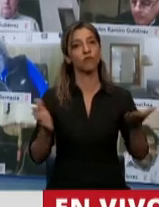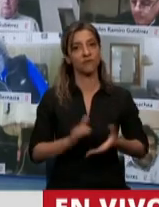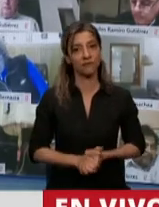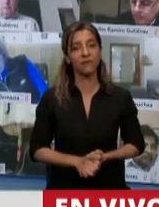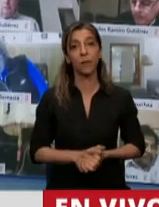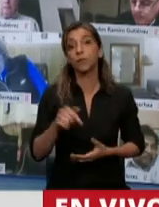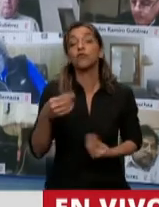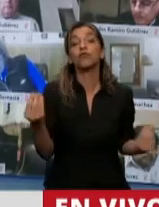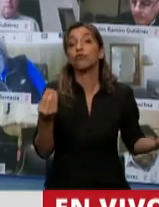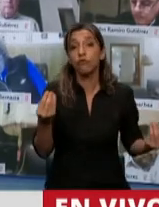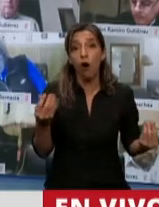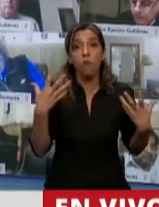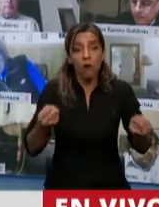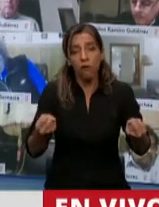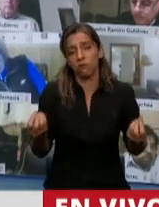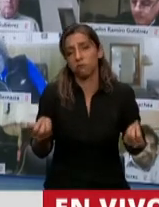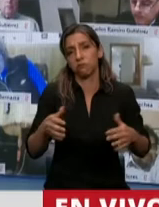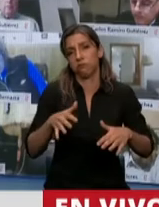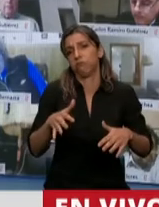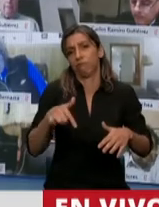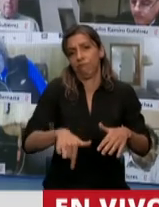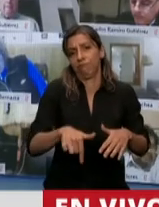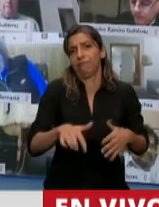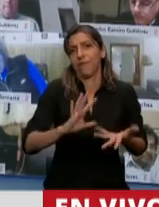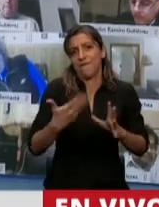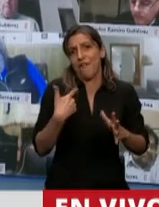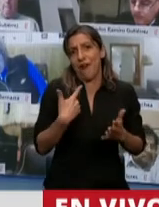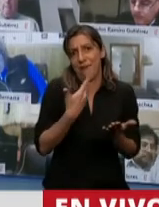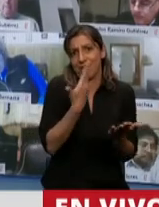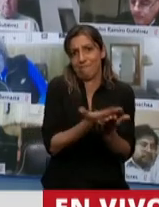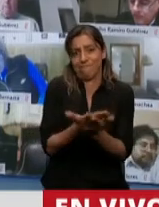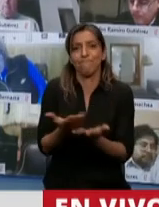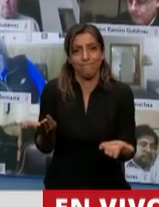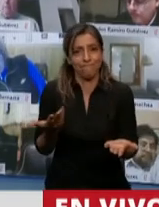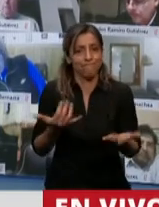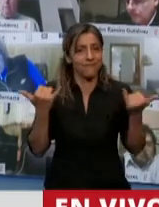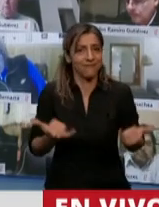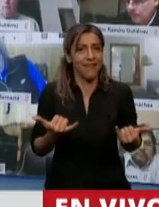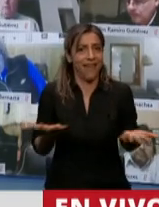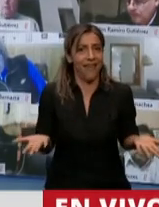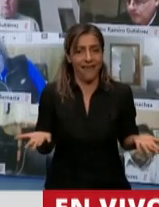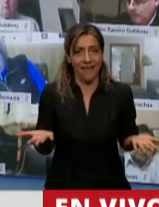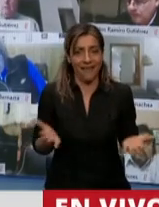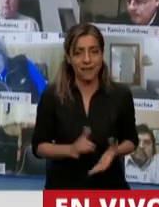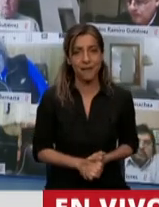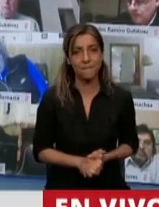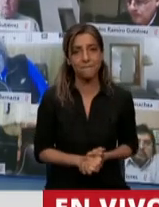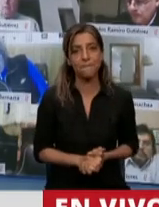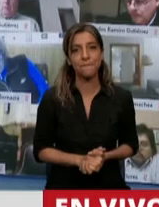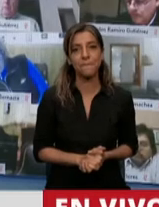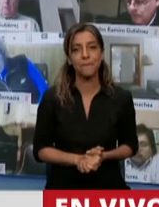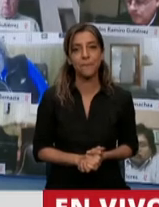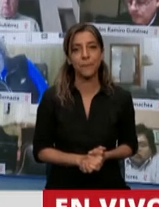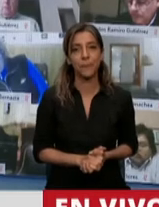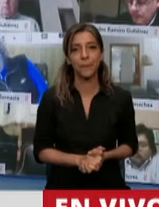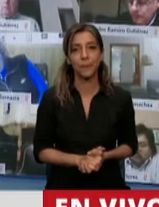lo mismo que dijimos recién, nuestro recurso y tícola y demás. El acuerdo más repudiable de los que se hizo, y esto me